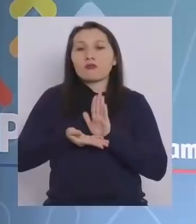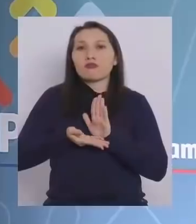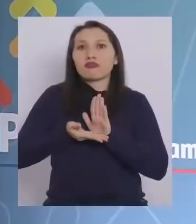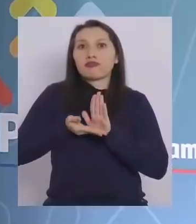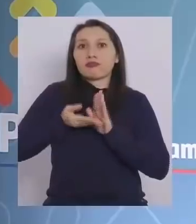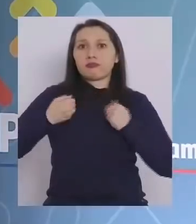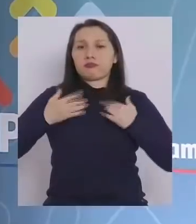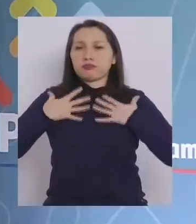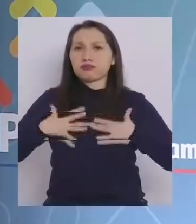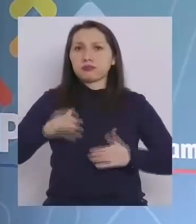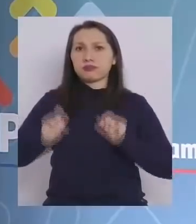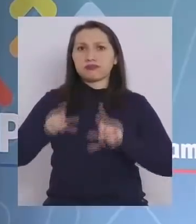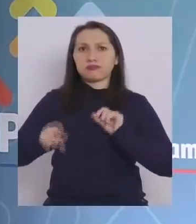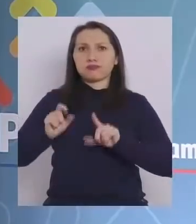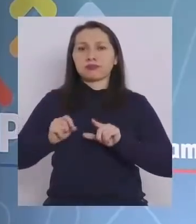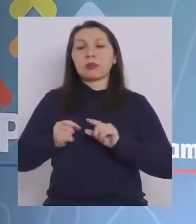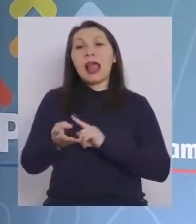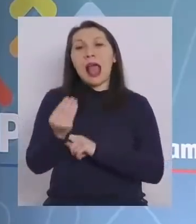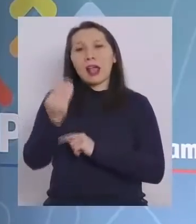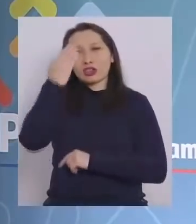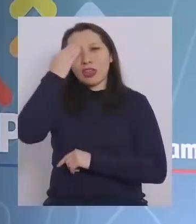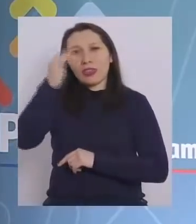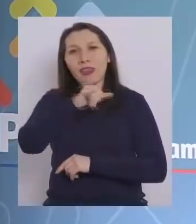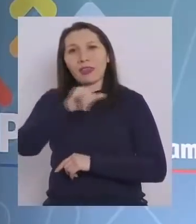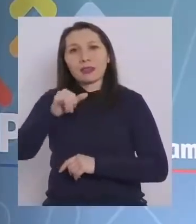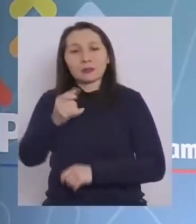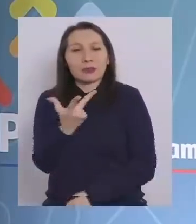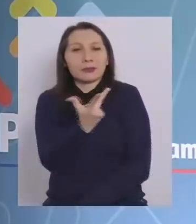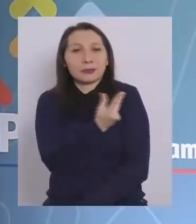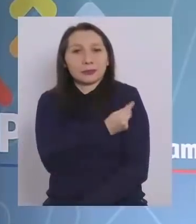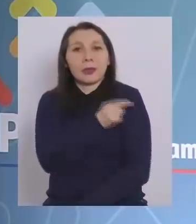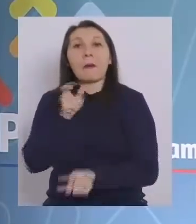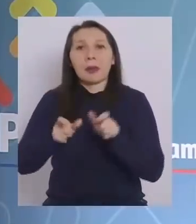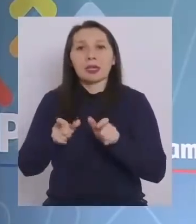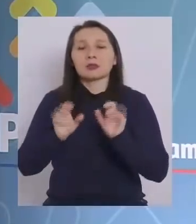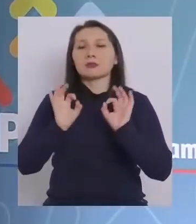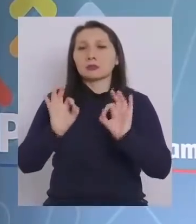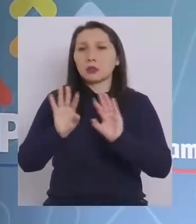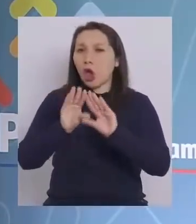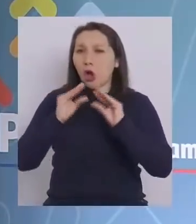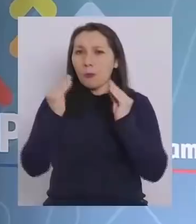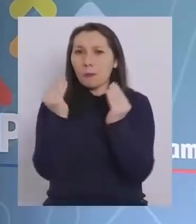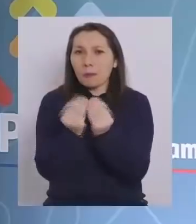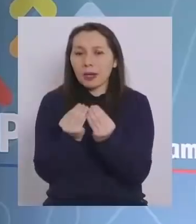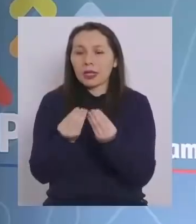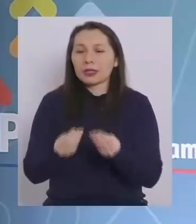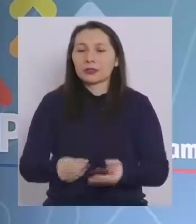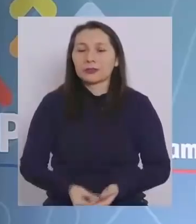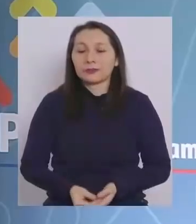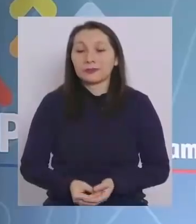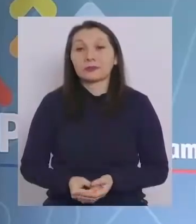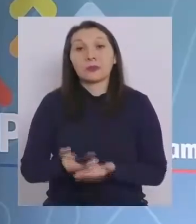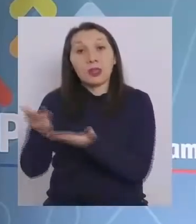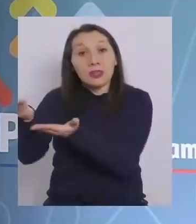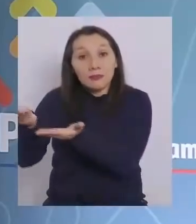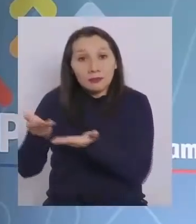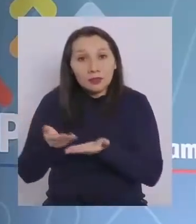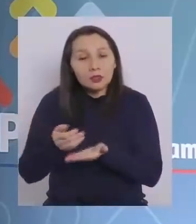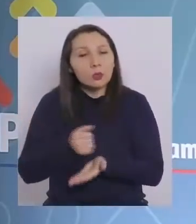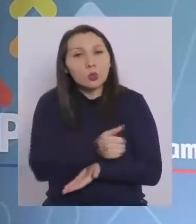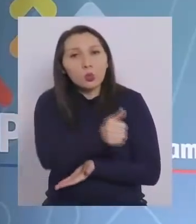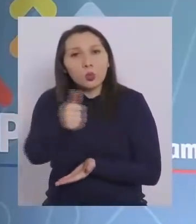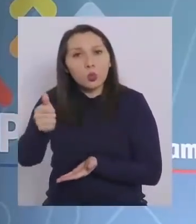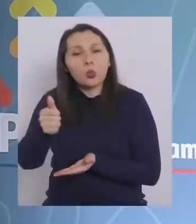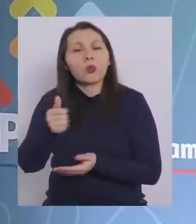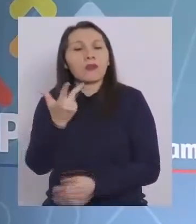significativo de anticuerpos a los 14 días en las personas que estaban con este quema de vacunación completo. Así es que los invito a todos